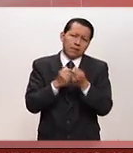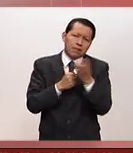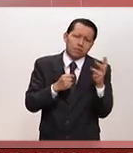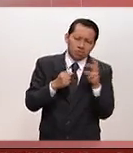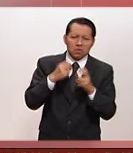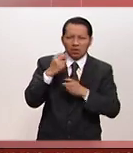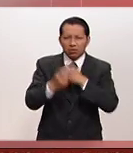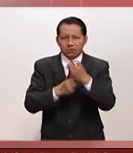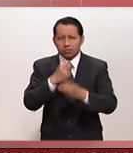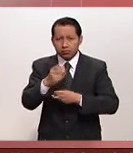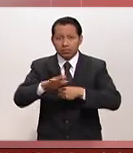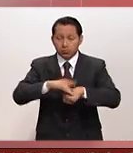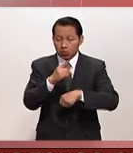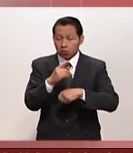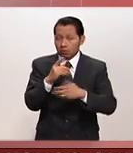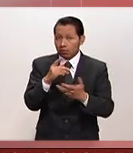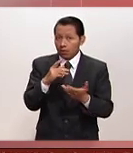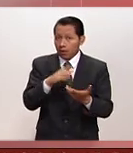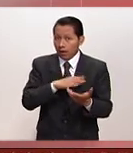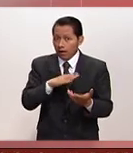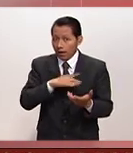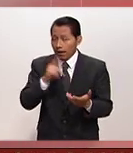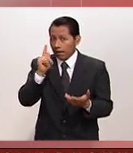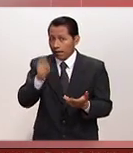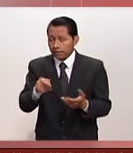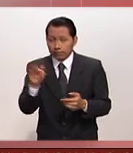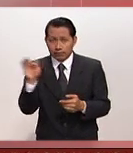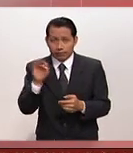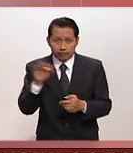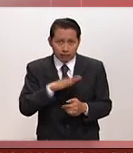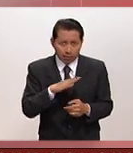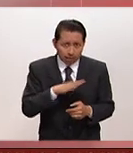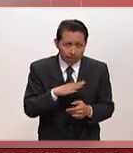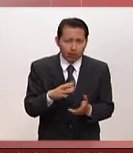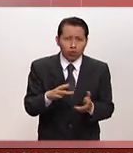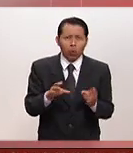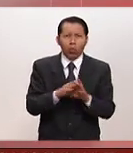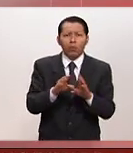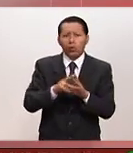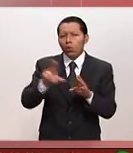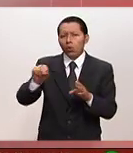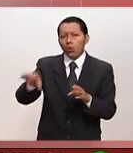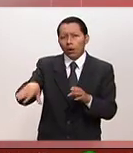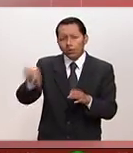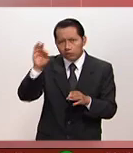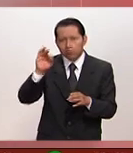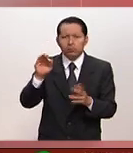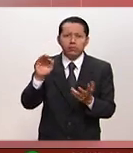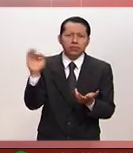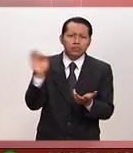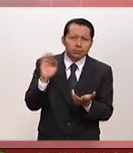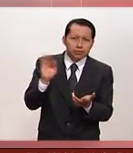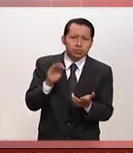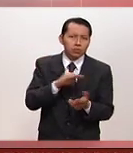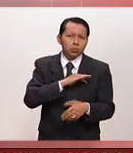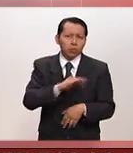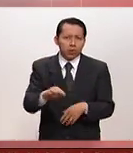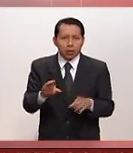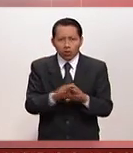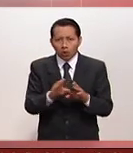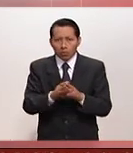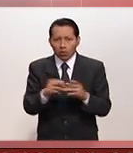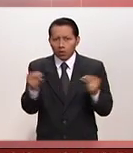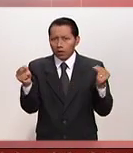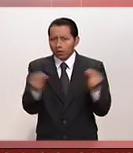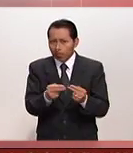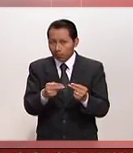de hecho, no darle la nominación dando cuenta a lo que podría pasar a tener como